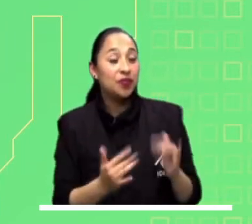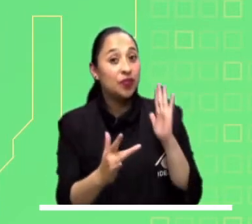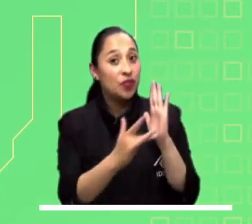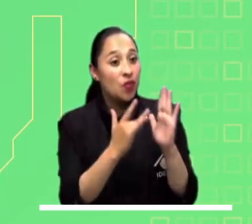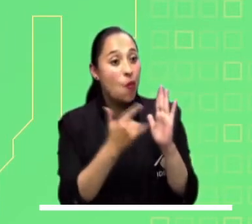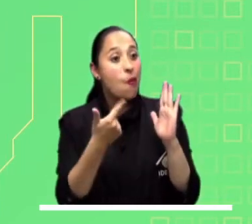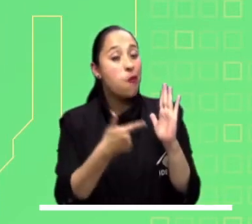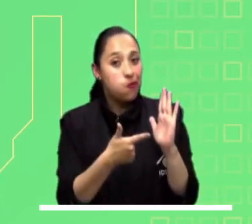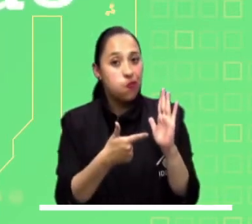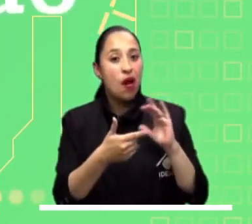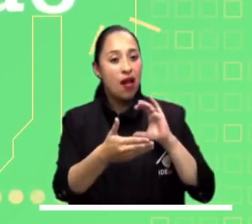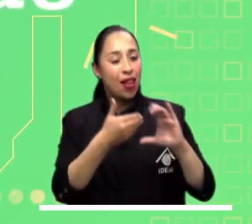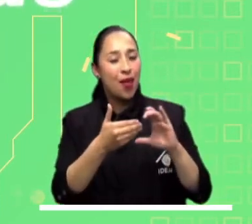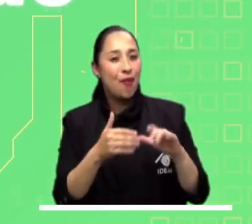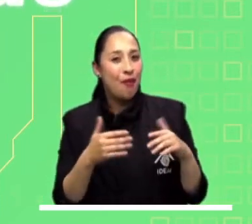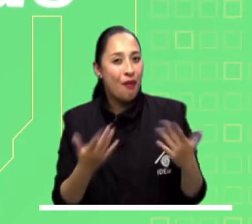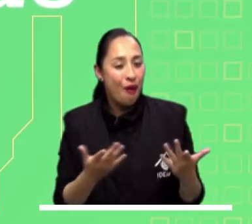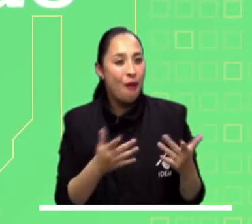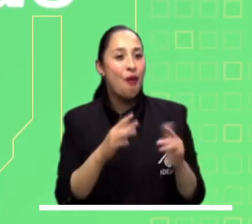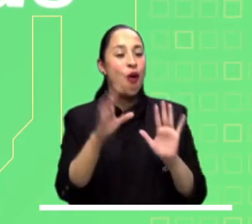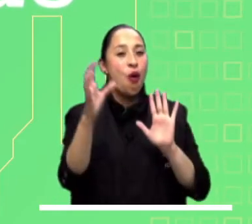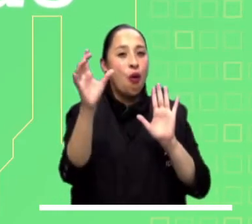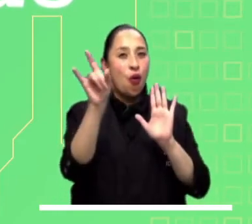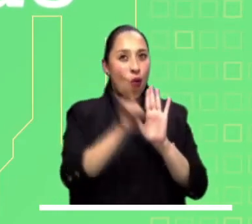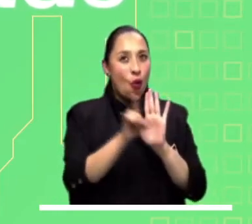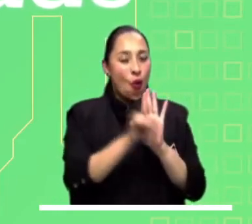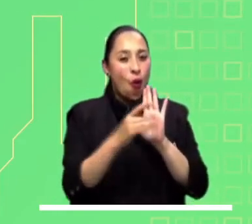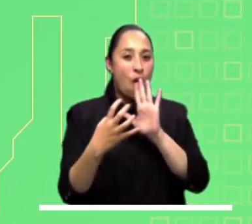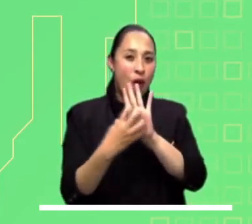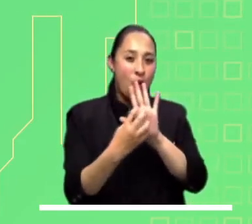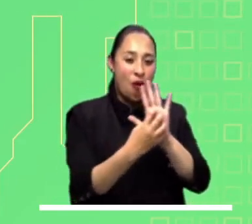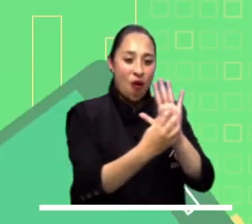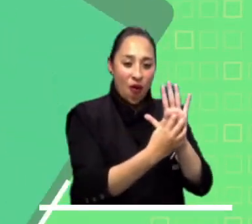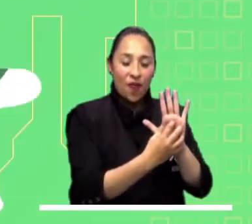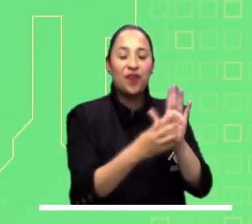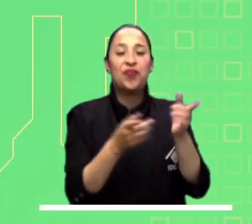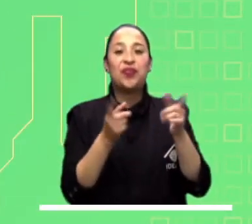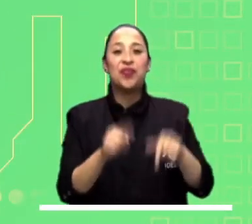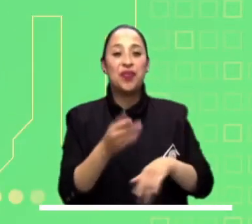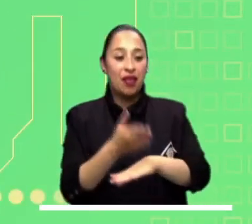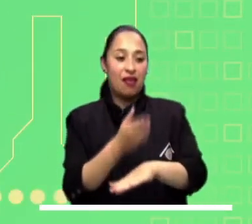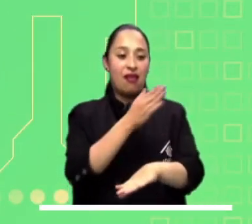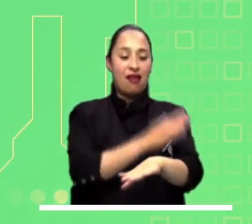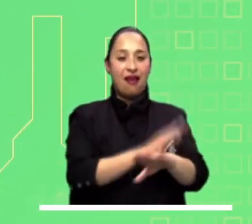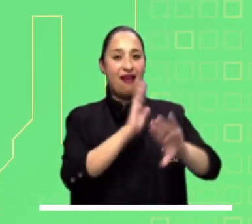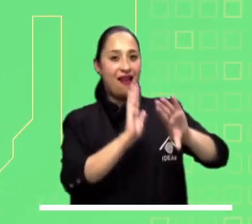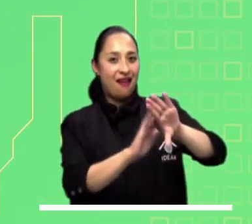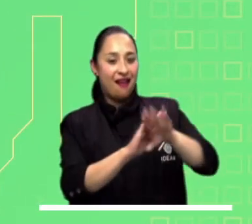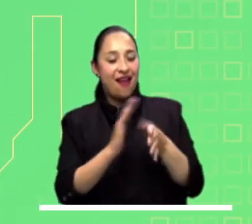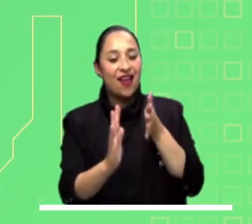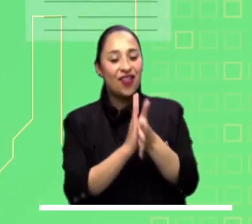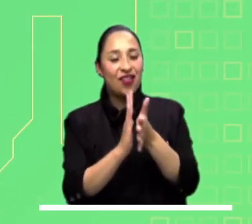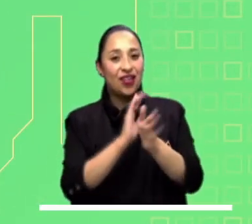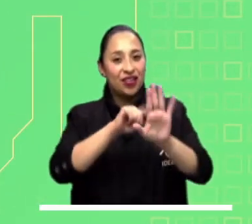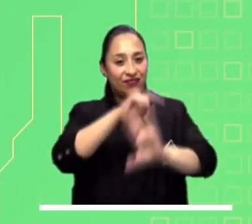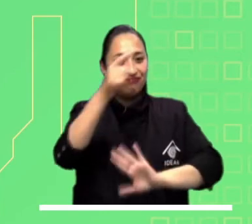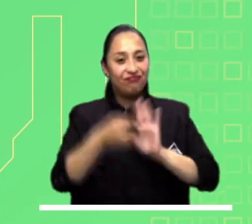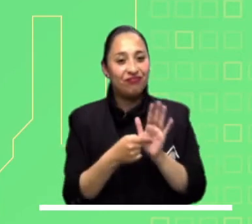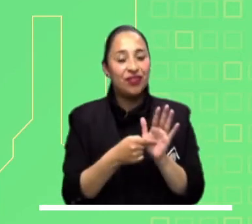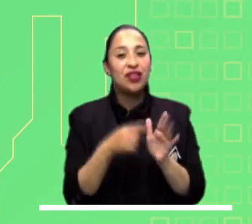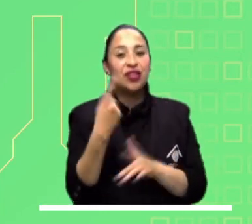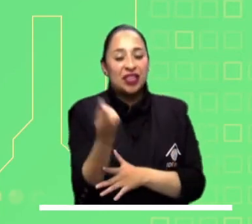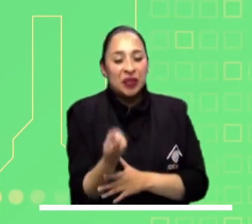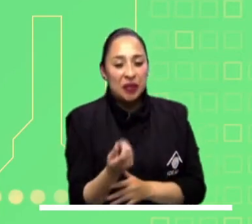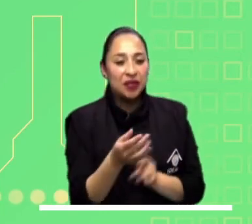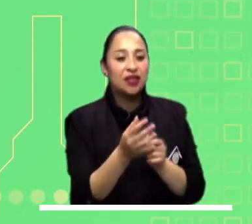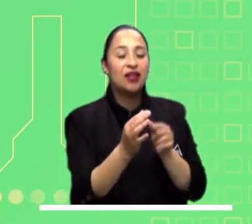Manténgase bien informado y en tiempo real a través de nuestra aplicación Mi Pronóstico. Consulte los pronósticos del estado